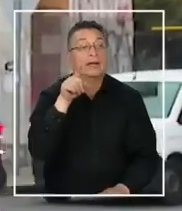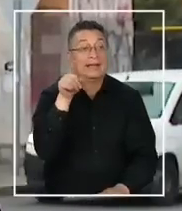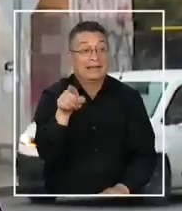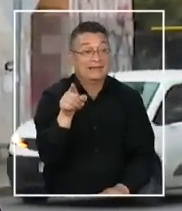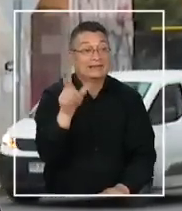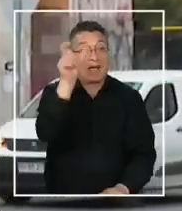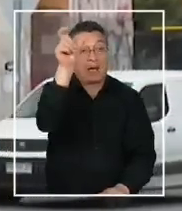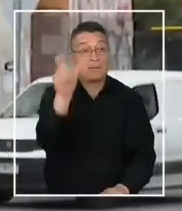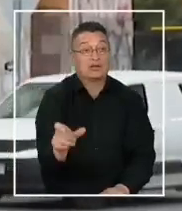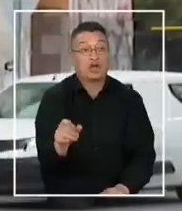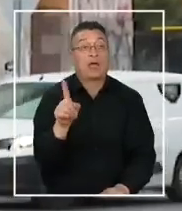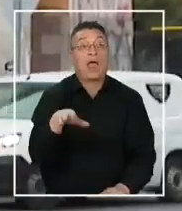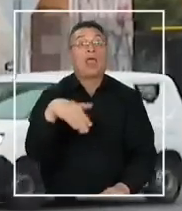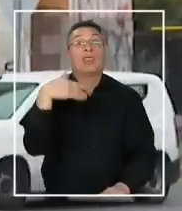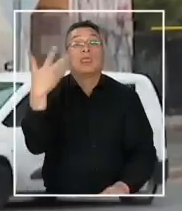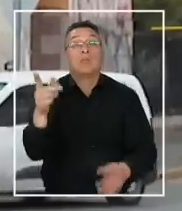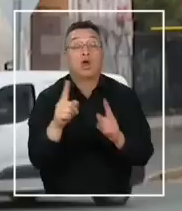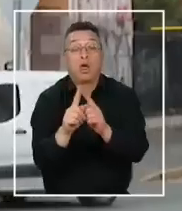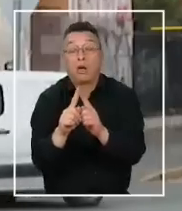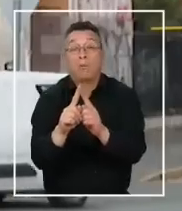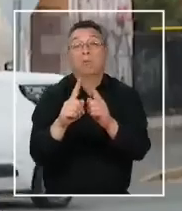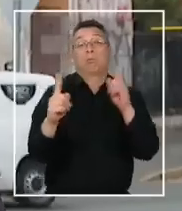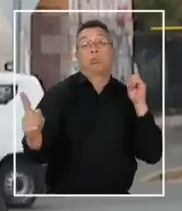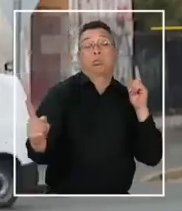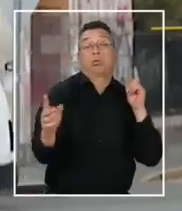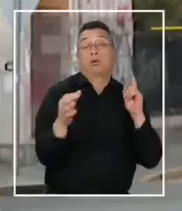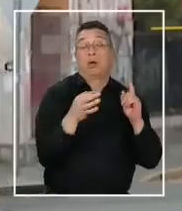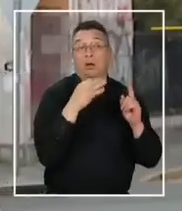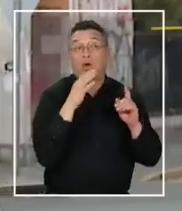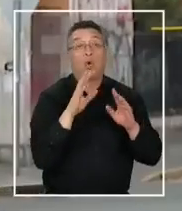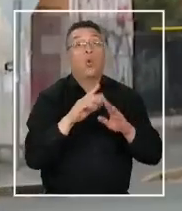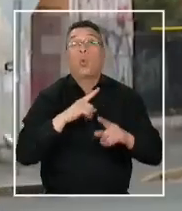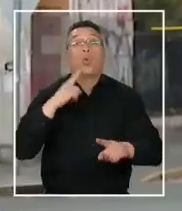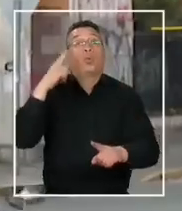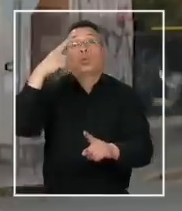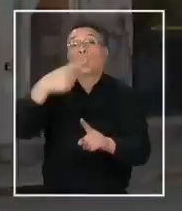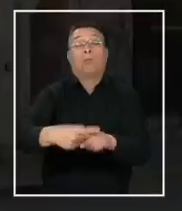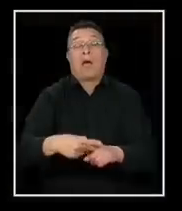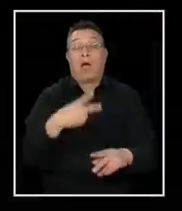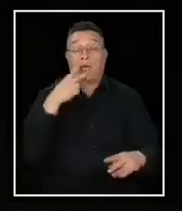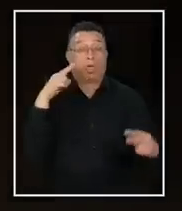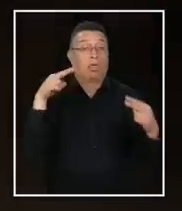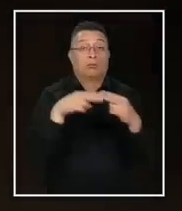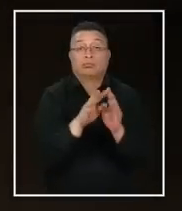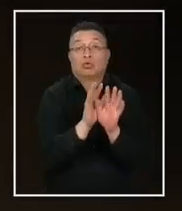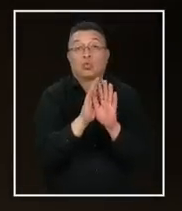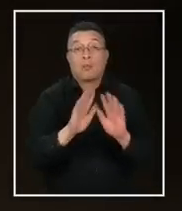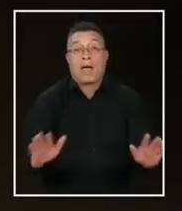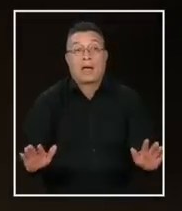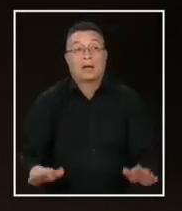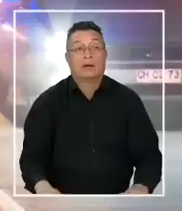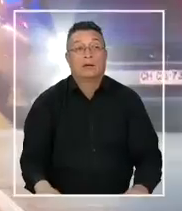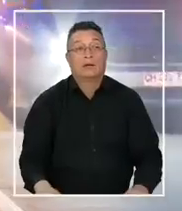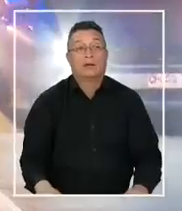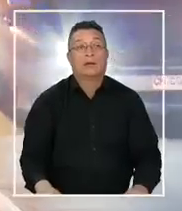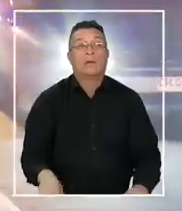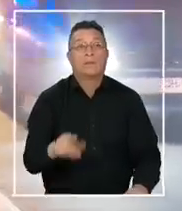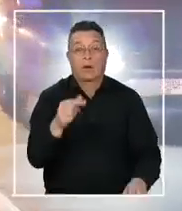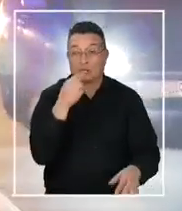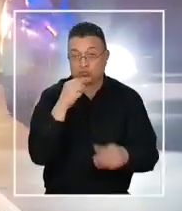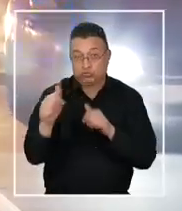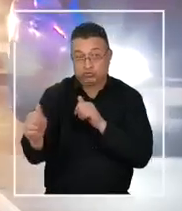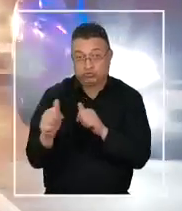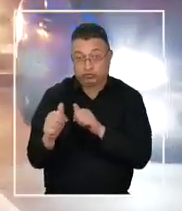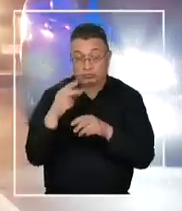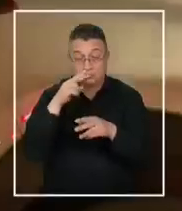después se separó de ahí de la Renata y nunca más ahí se supo de ella. Fue precisamente a solo metros